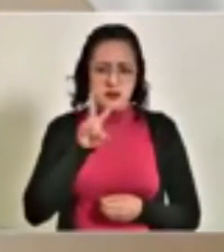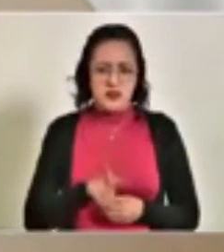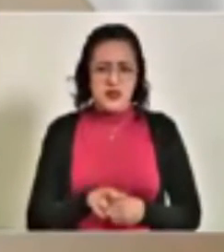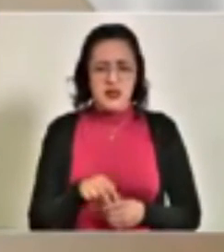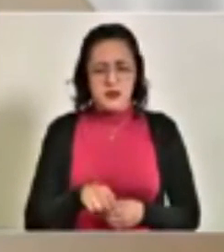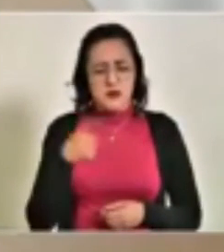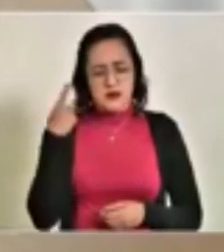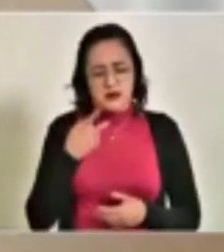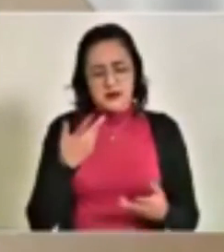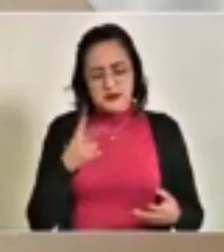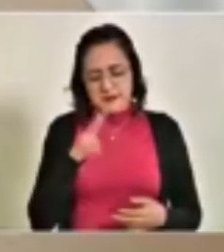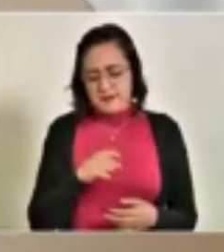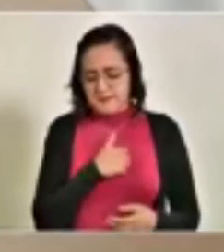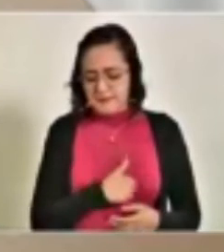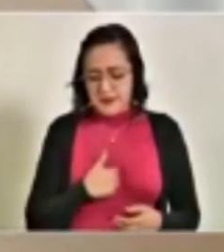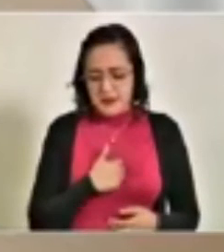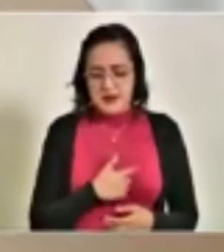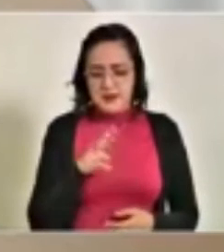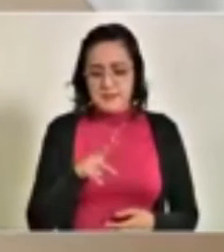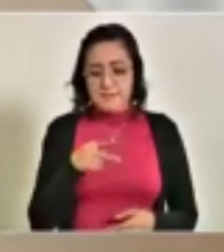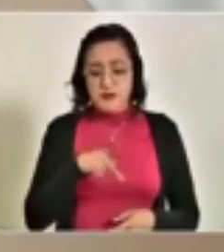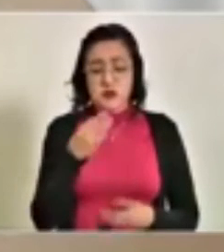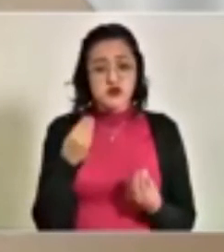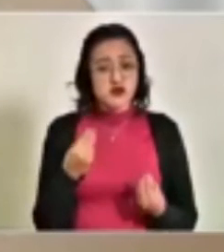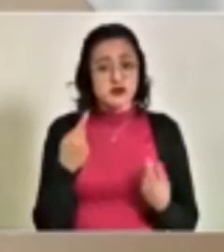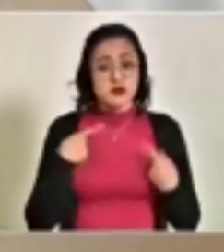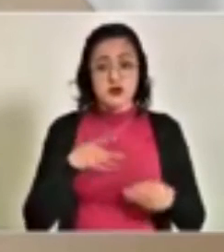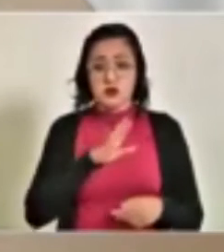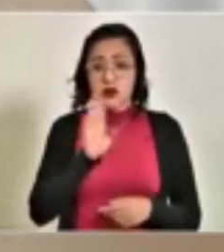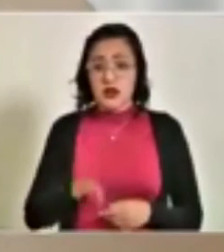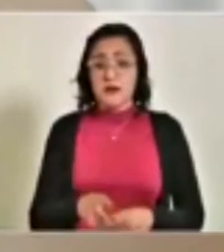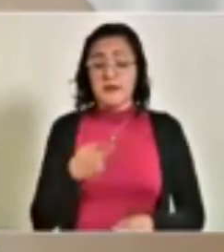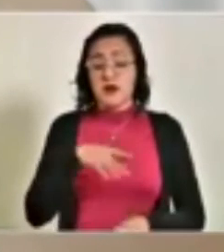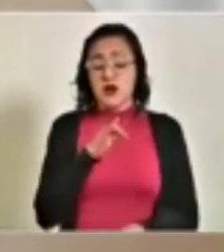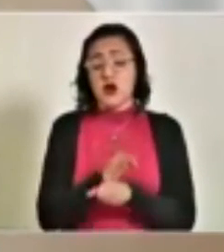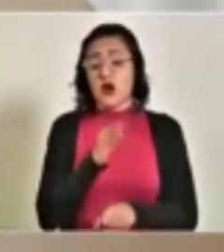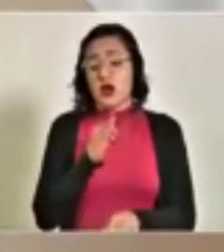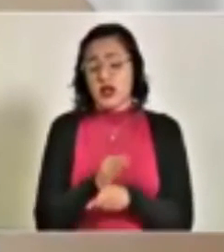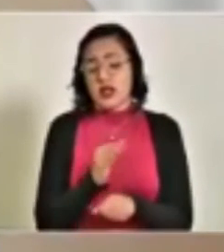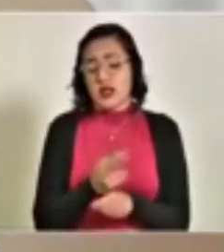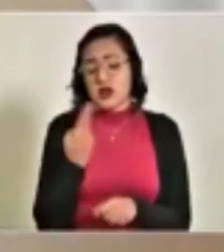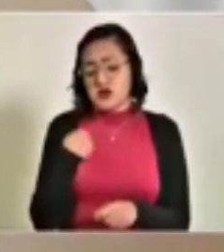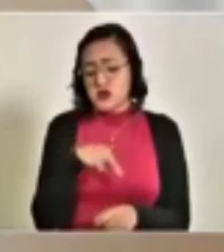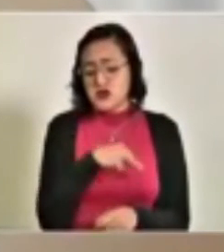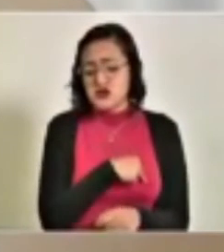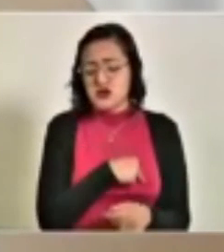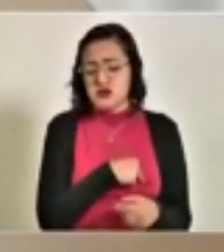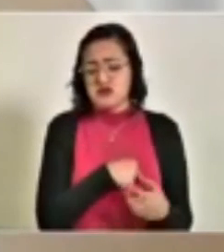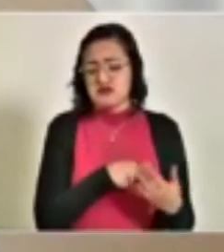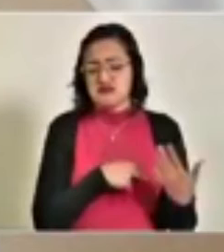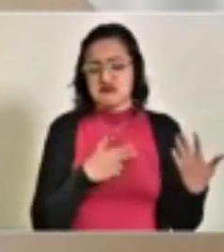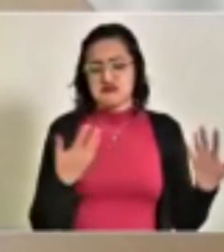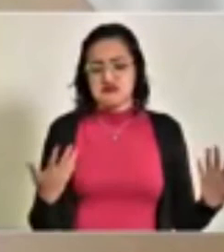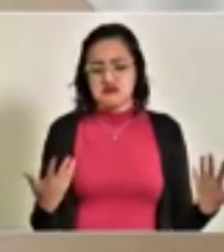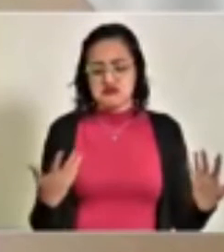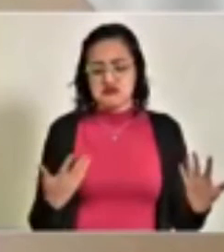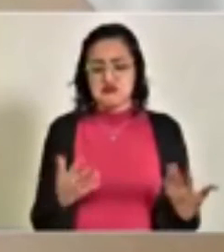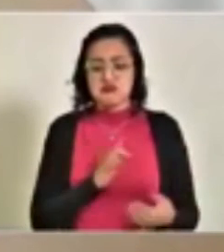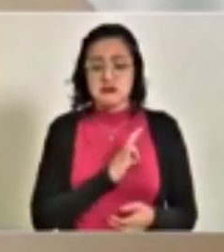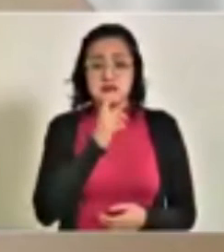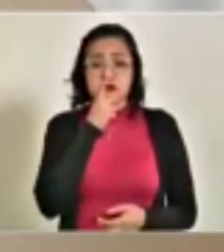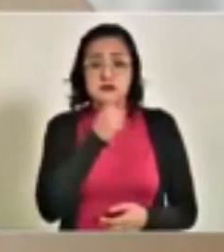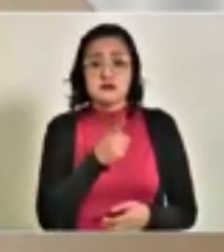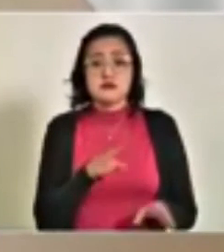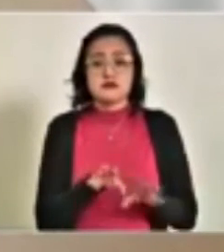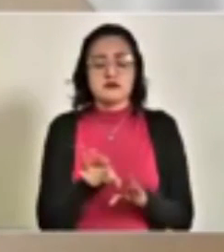lamentablemente numerosos, pero vemos nosotros, diría yo que he